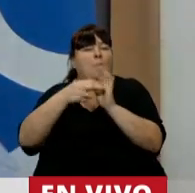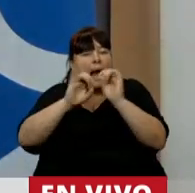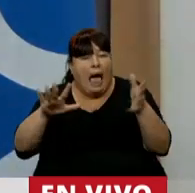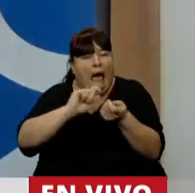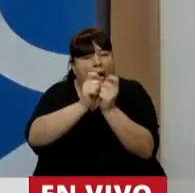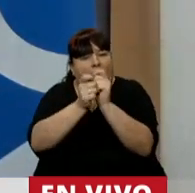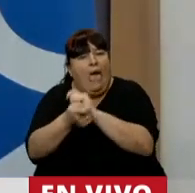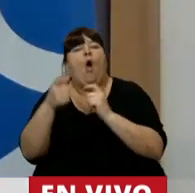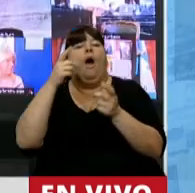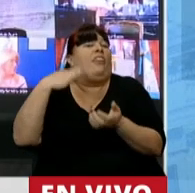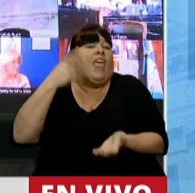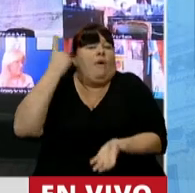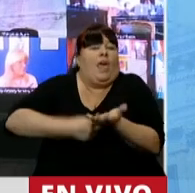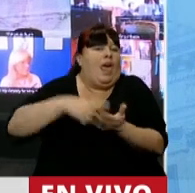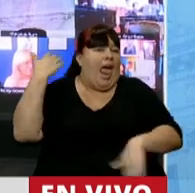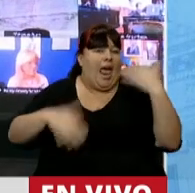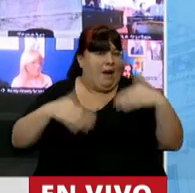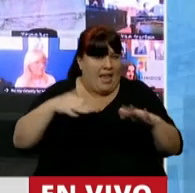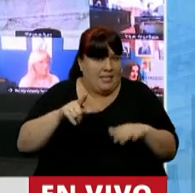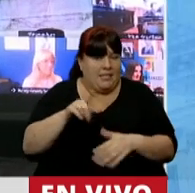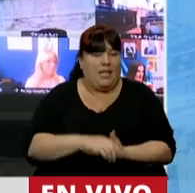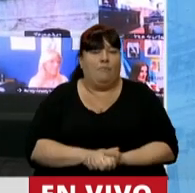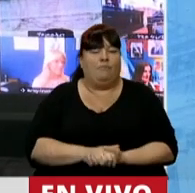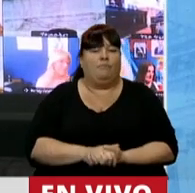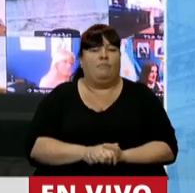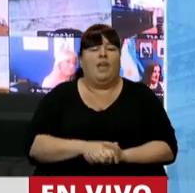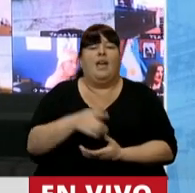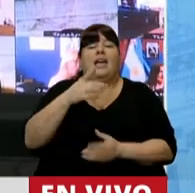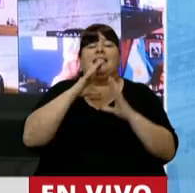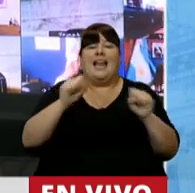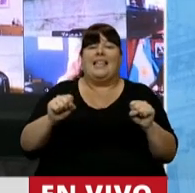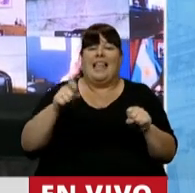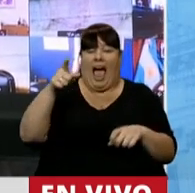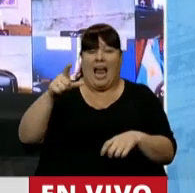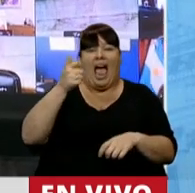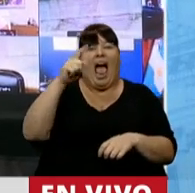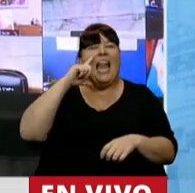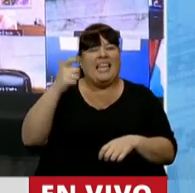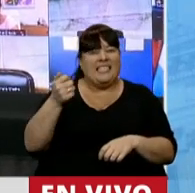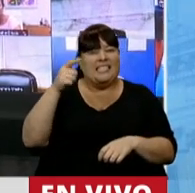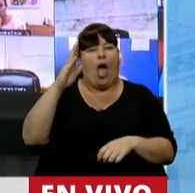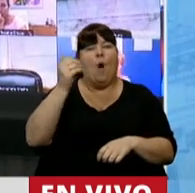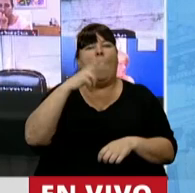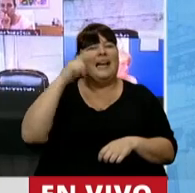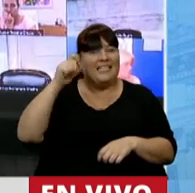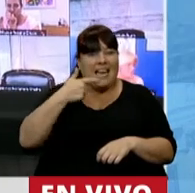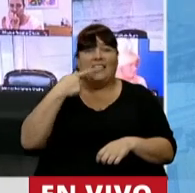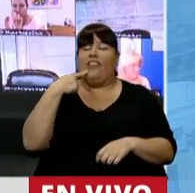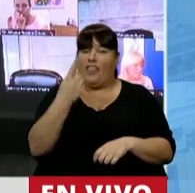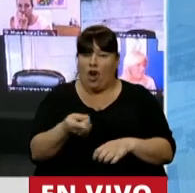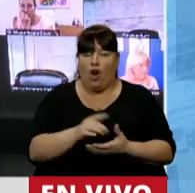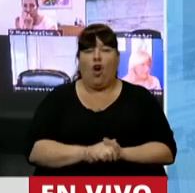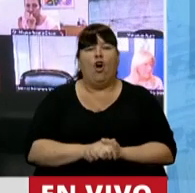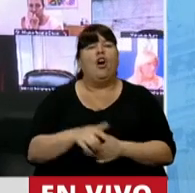adoptar medidas de emergencia. La secretaria ejecutiva de la CEPAL, Alicia Bárcenas, acaba de decir